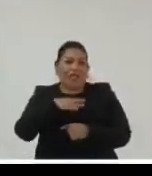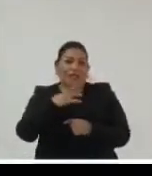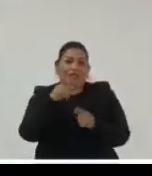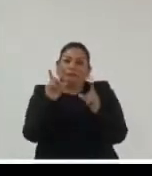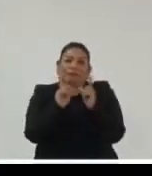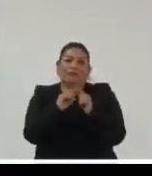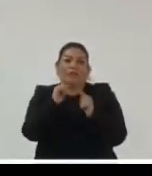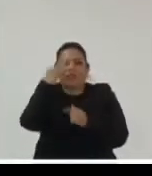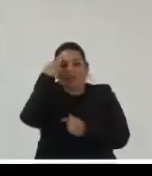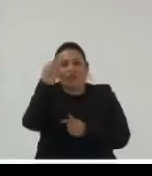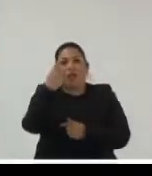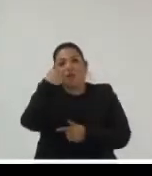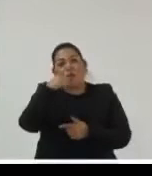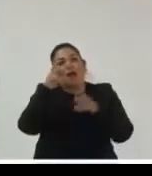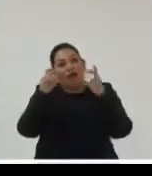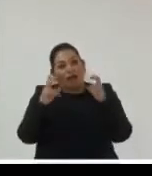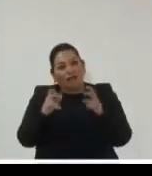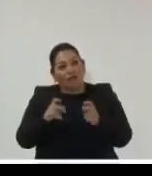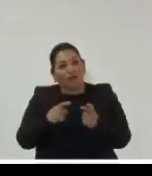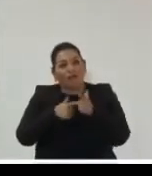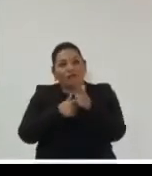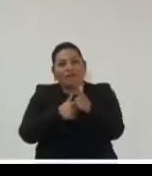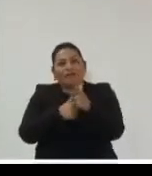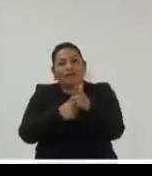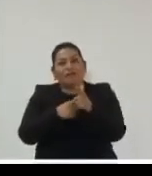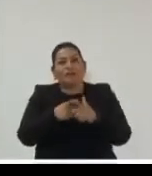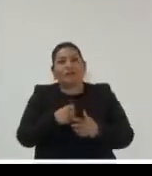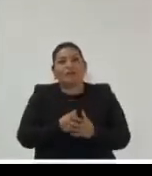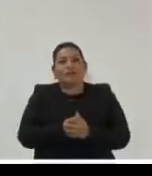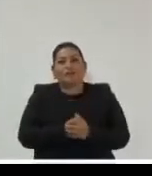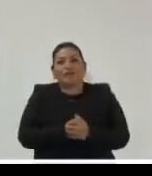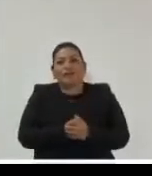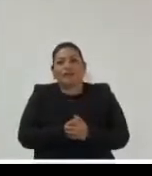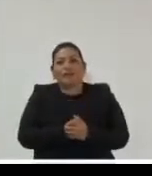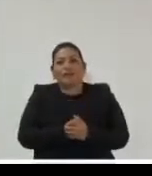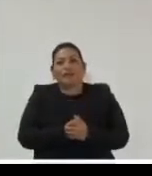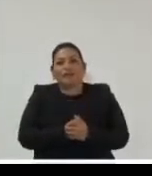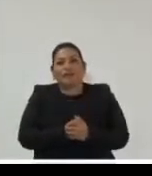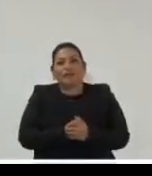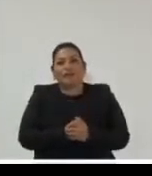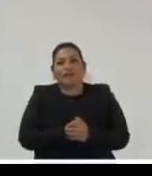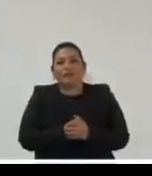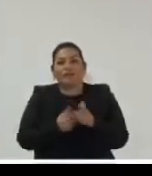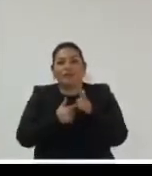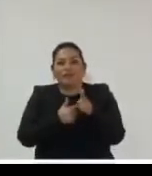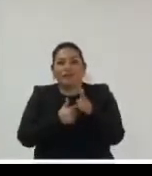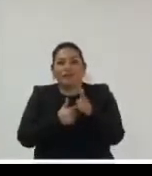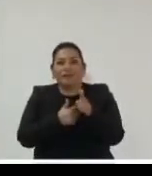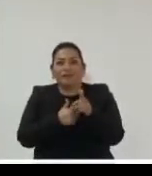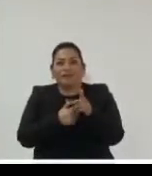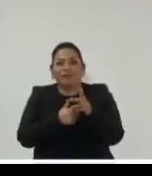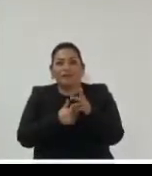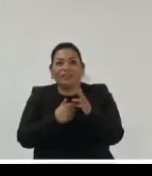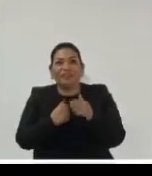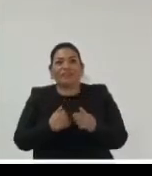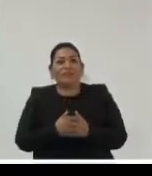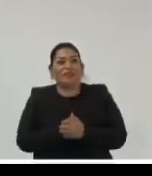de comentar sobre este tema que es un tema no solo del interés para nuestros archivos sino que personalmente